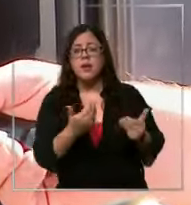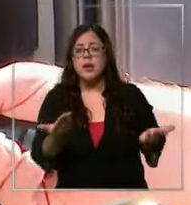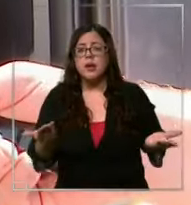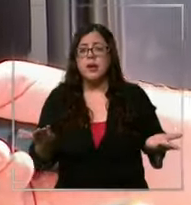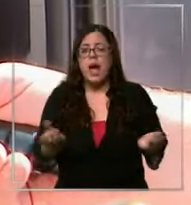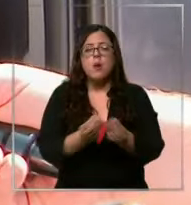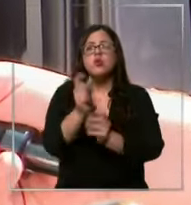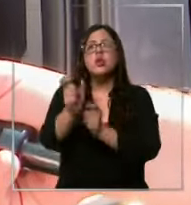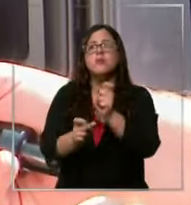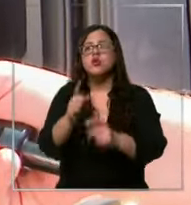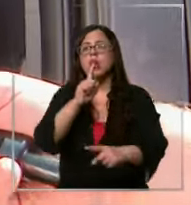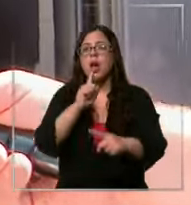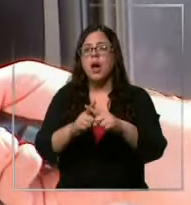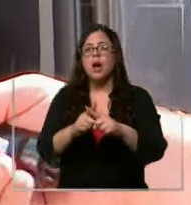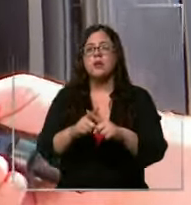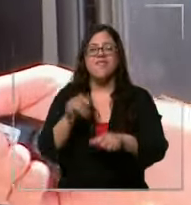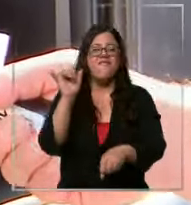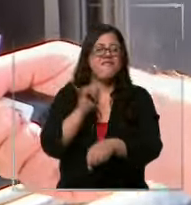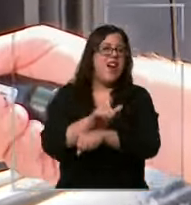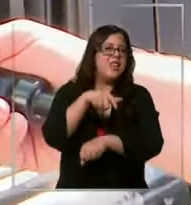taxistas tránsfugas.